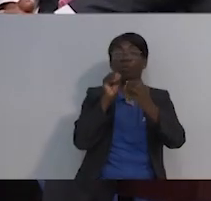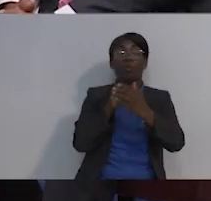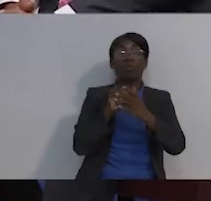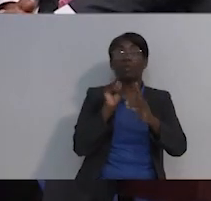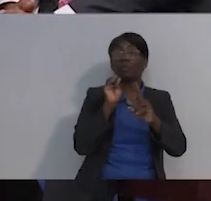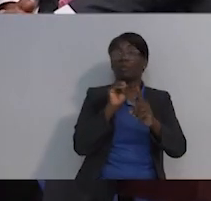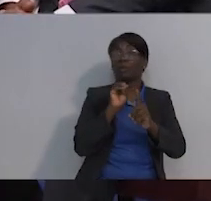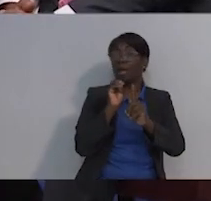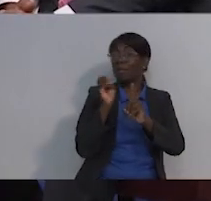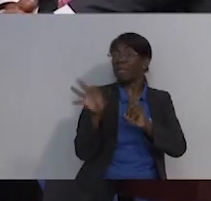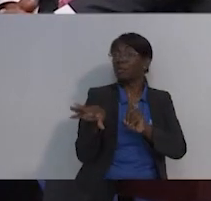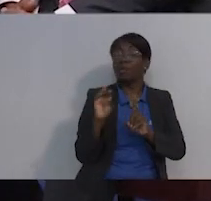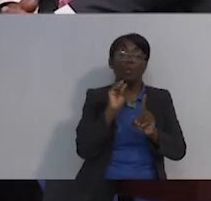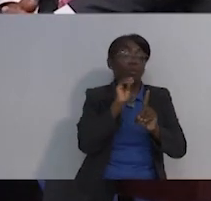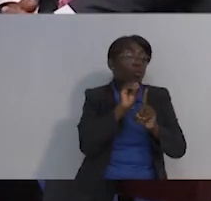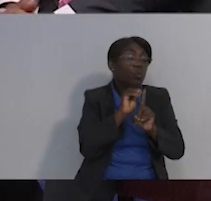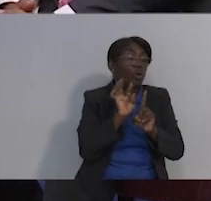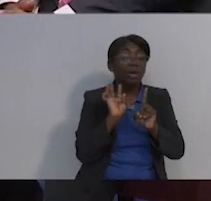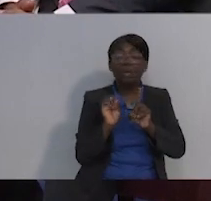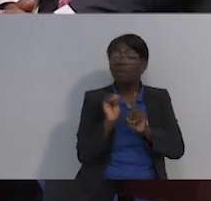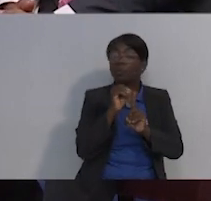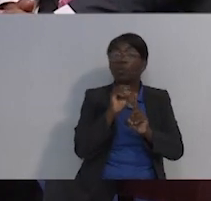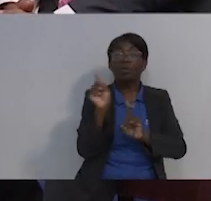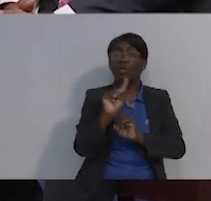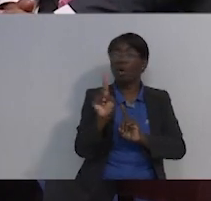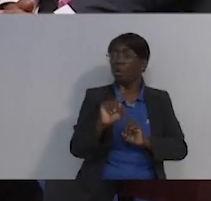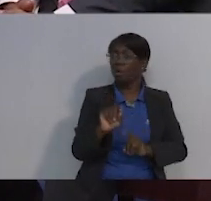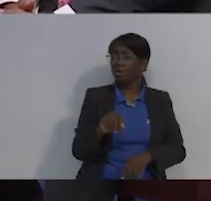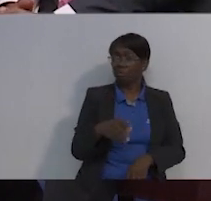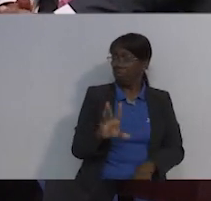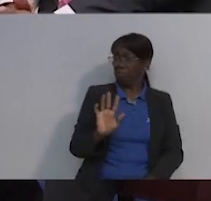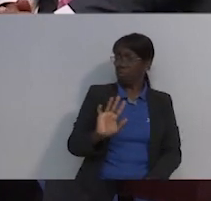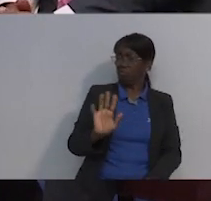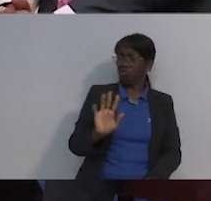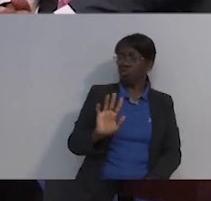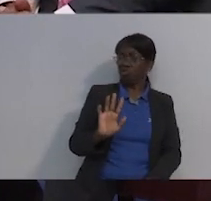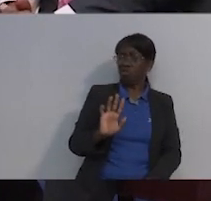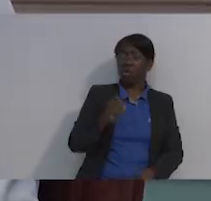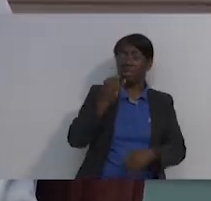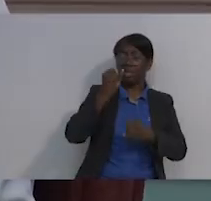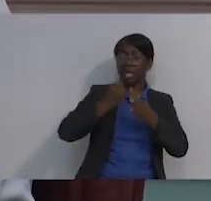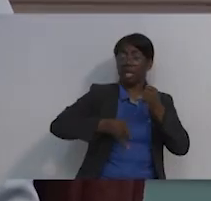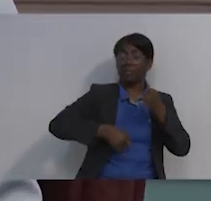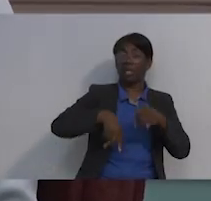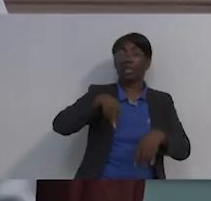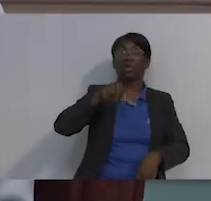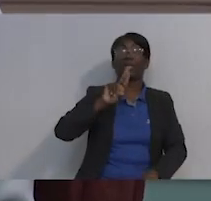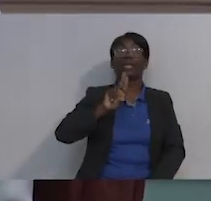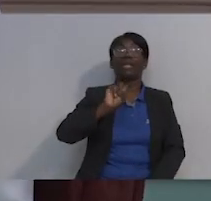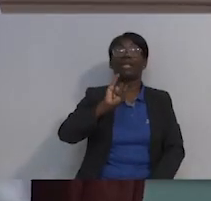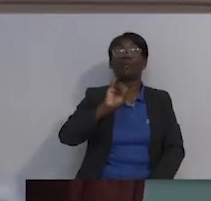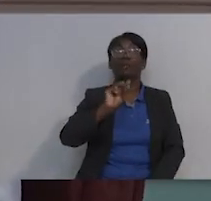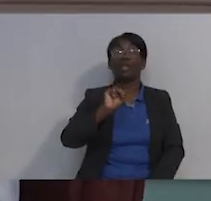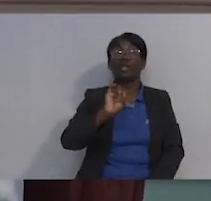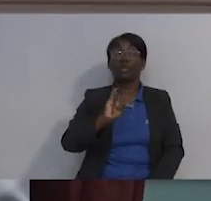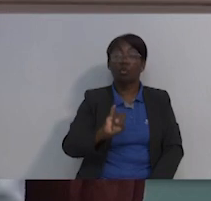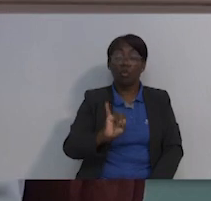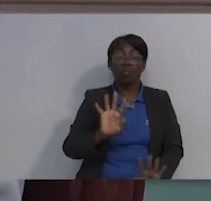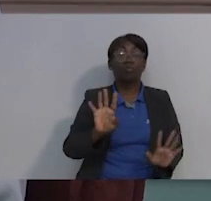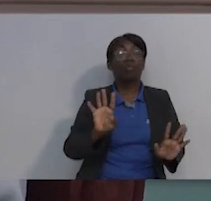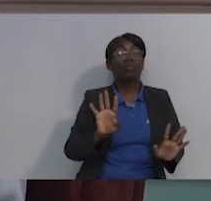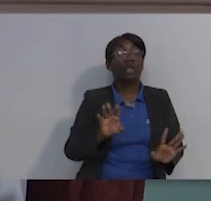te pago los besos después. Te los pago doble. Bueno, ahora tenemos la ventaja del COVID que todo el tiempo no tiene que usar mascarillas.